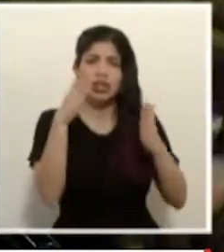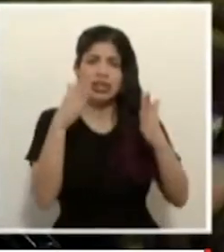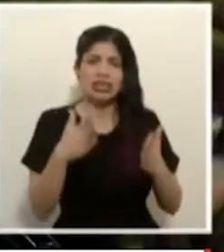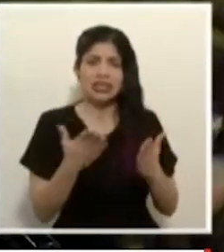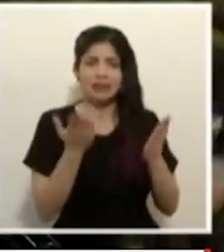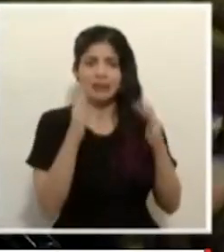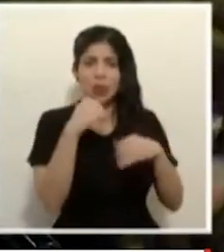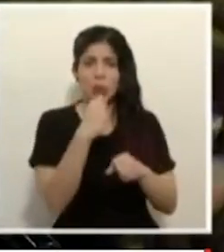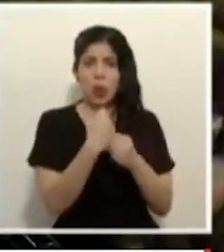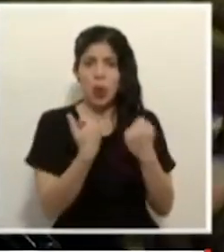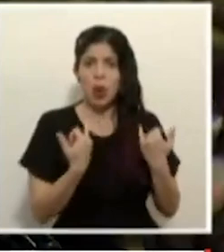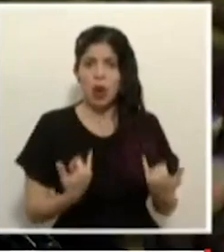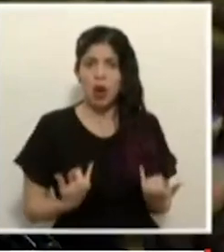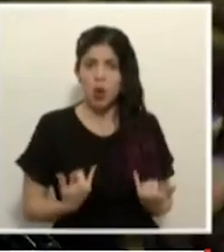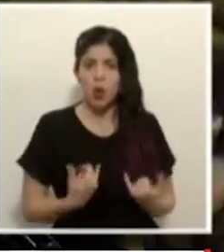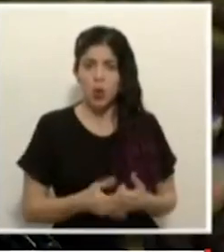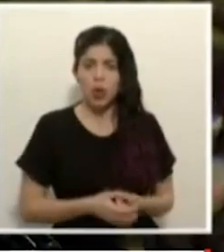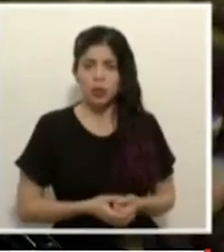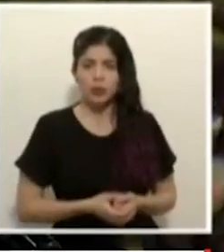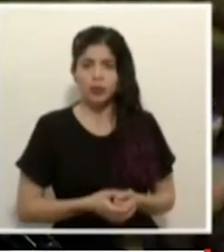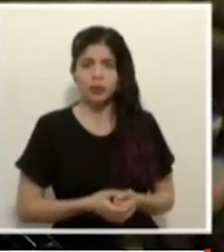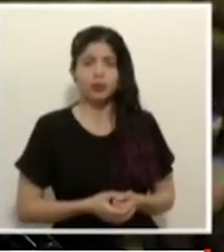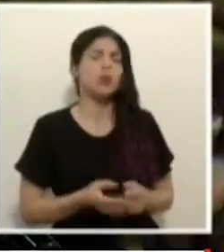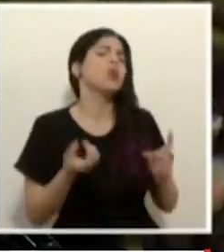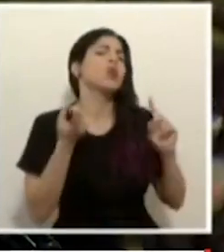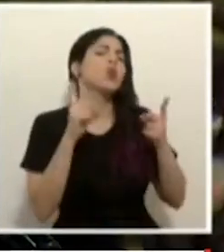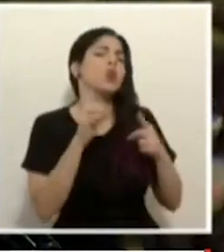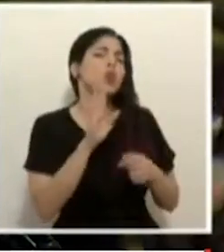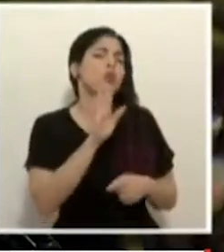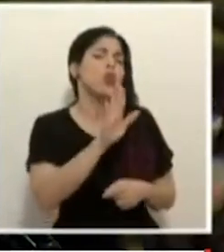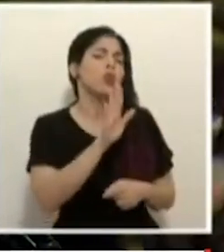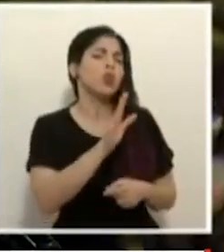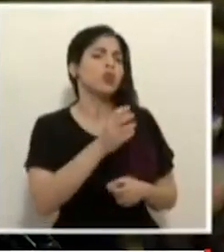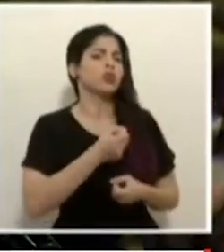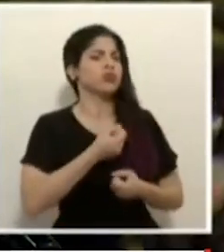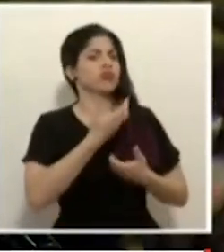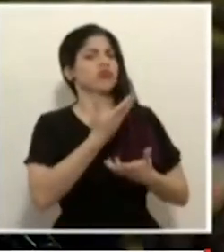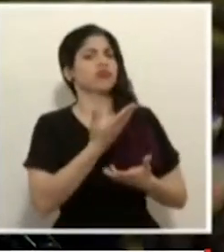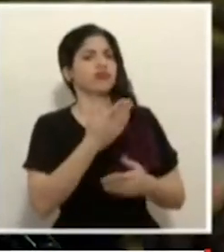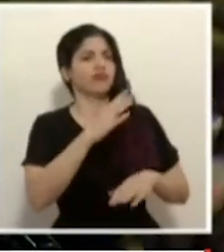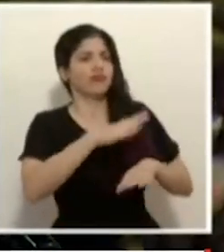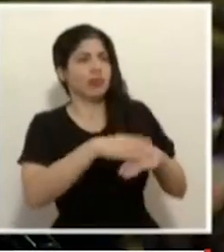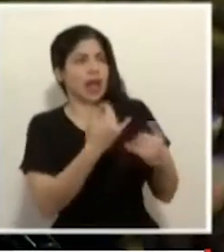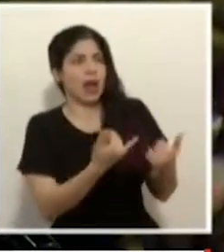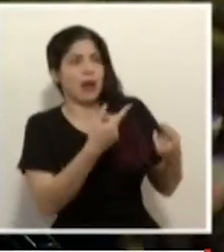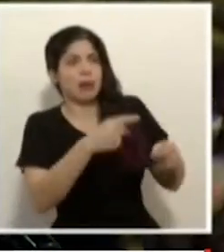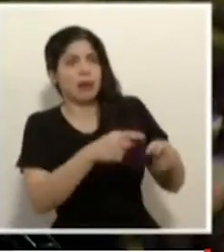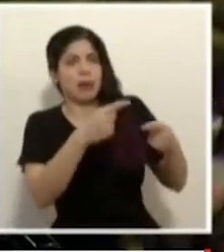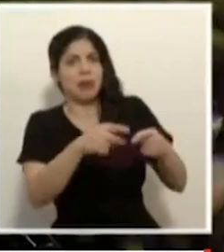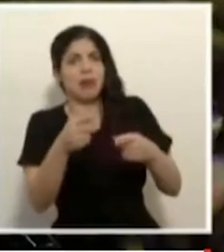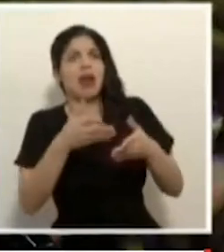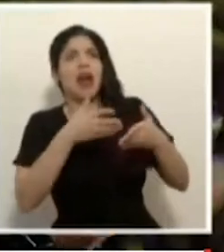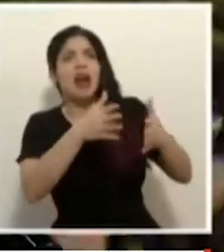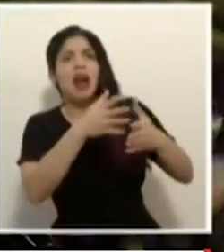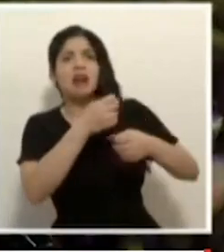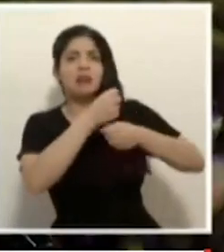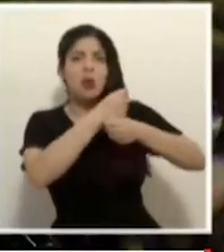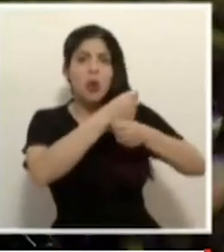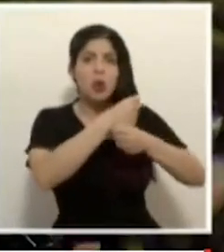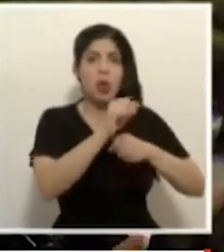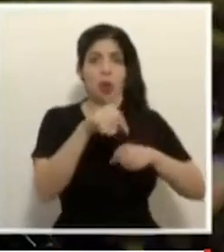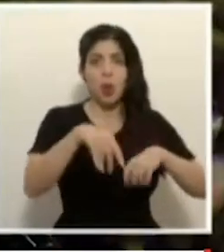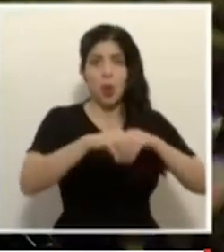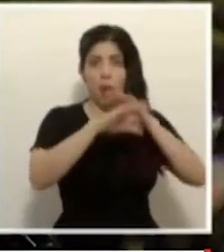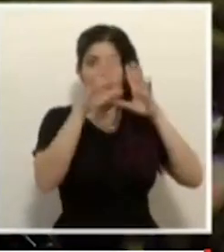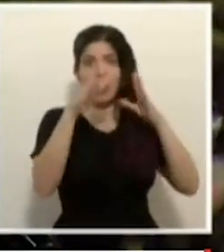desempleados en estos momentos. ¿Cuál es su posición frente a lo que se está manifestando en estas horas en las calles, incluso esta mañana